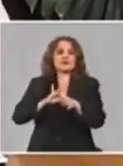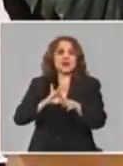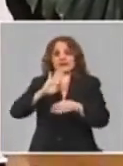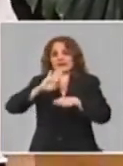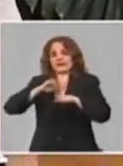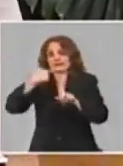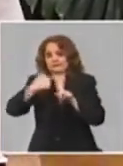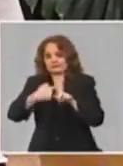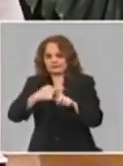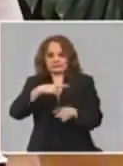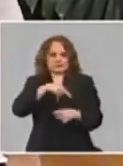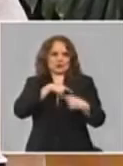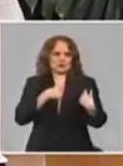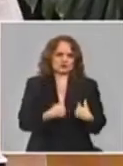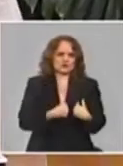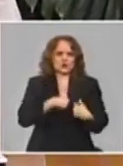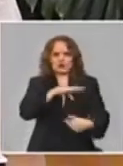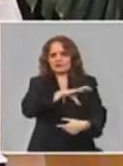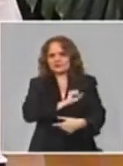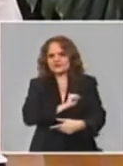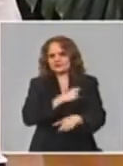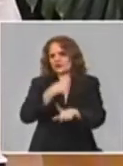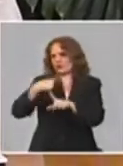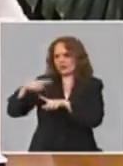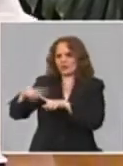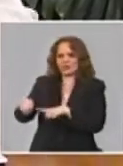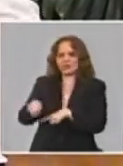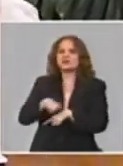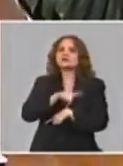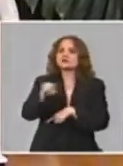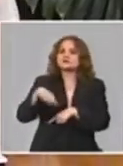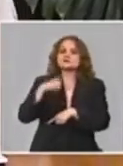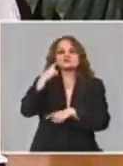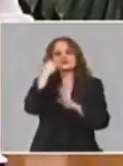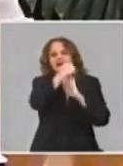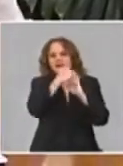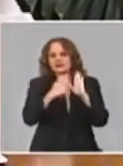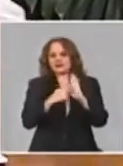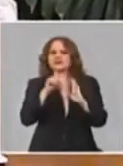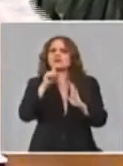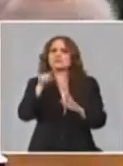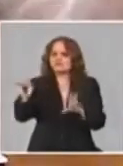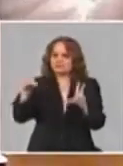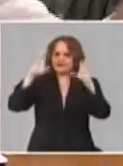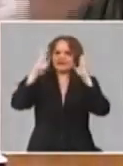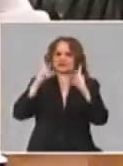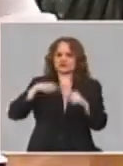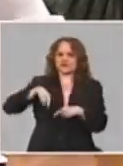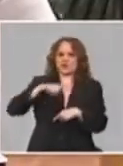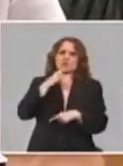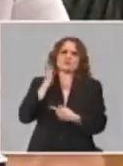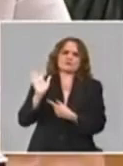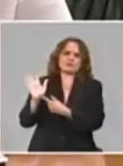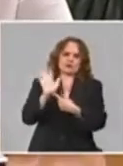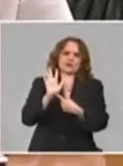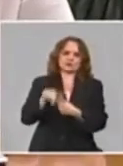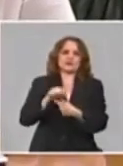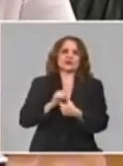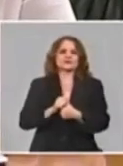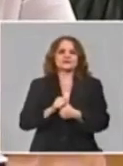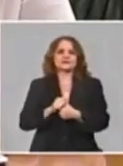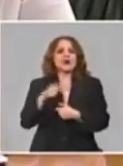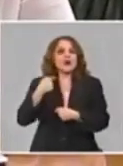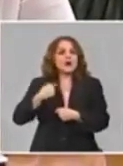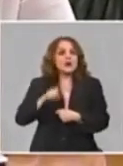ya hemos cerrado varios ensayos hemos cerrado varias intervenciones y hemos abierto otra por eso te digo que el número es grande y nosotros